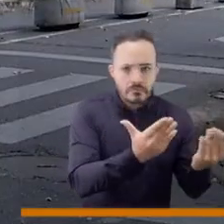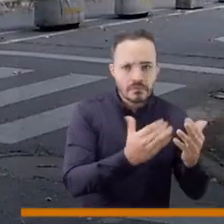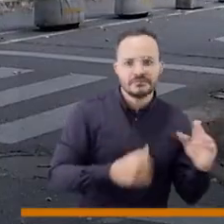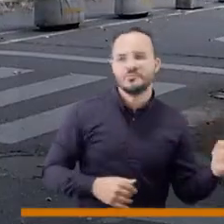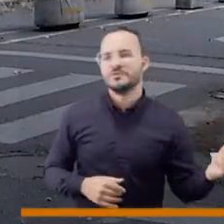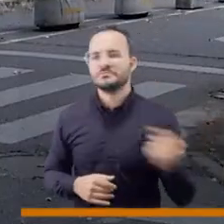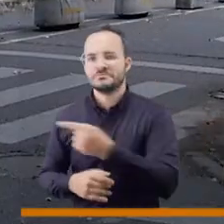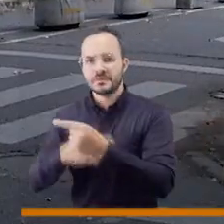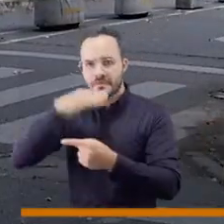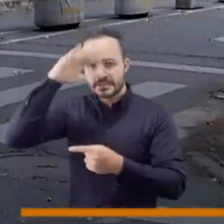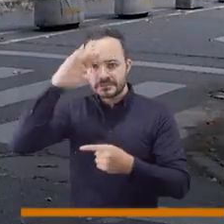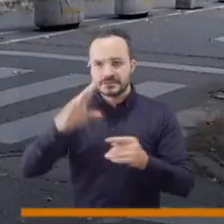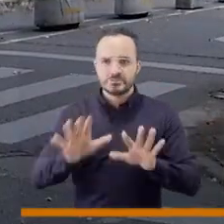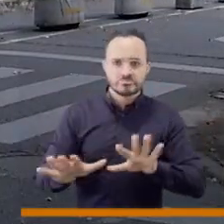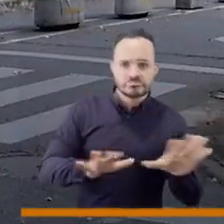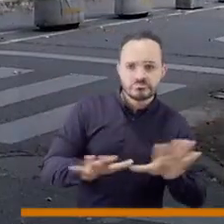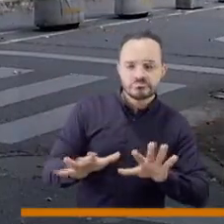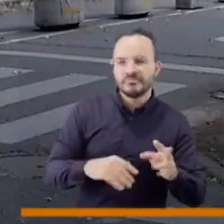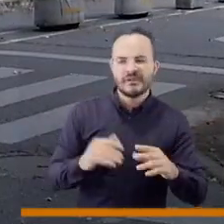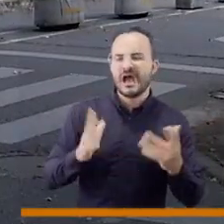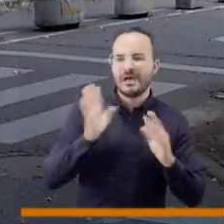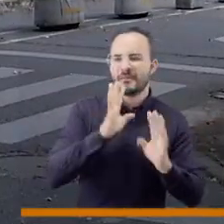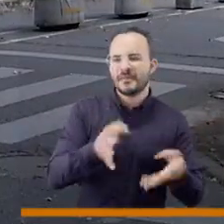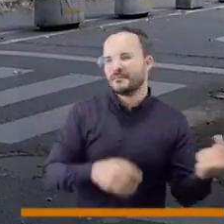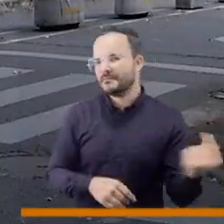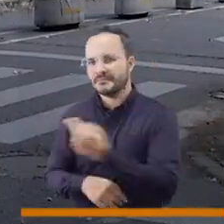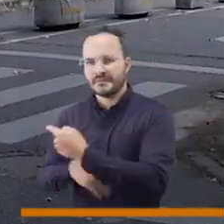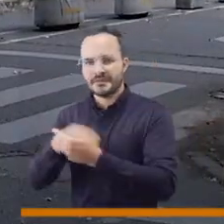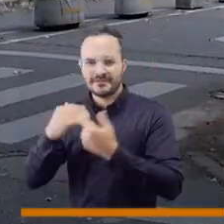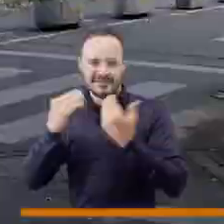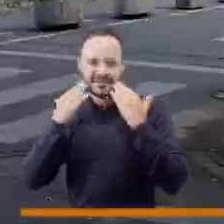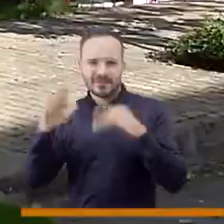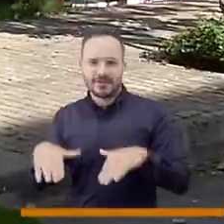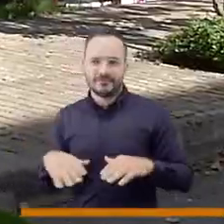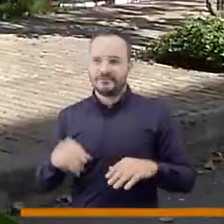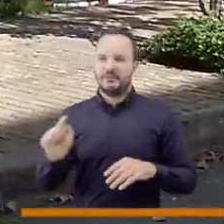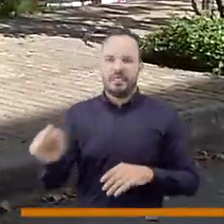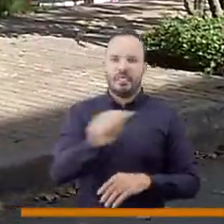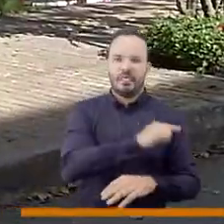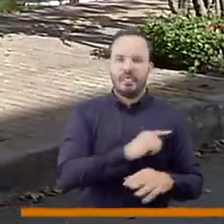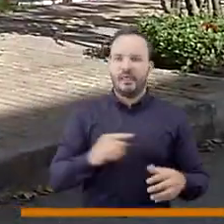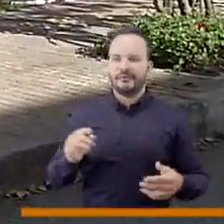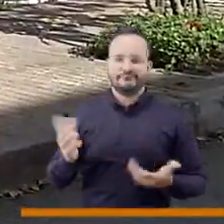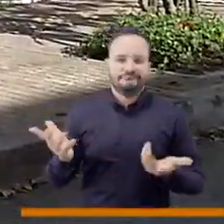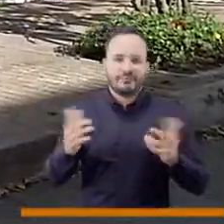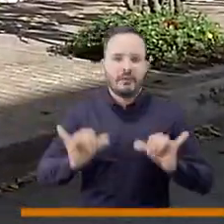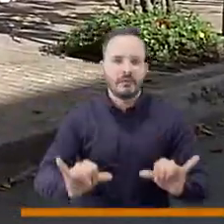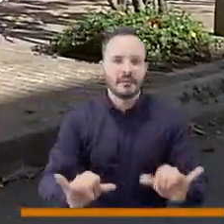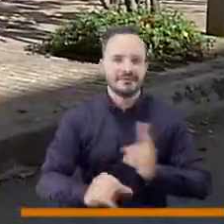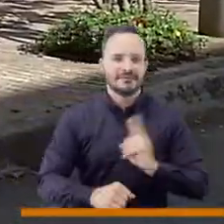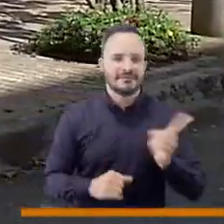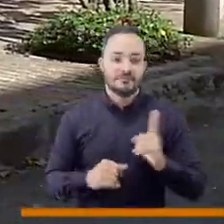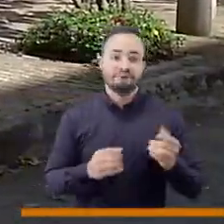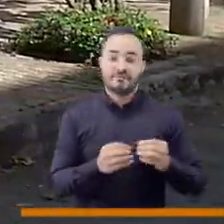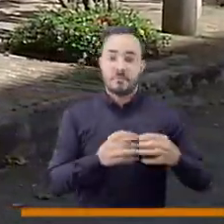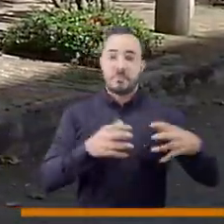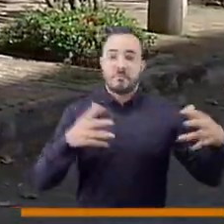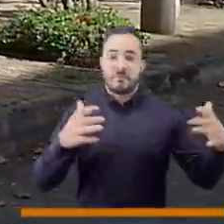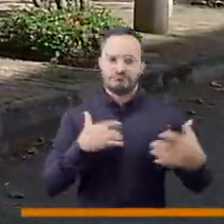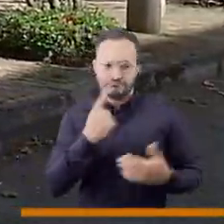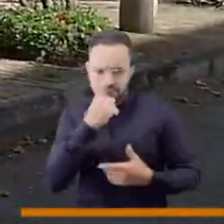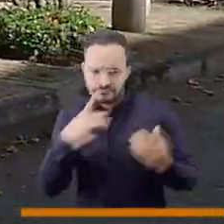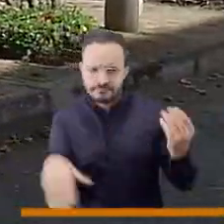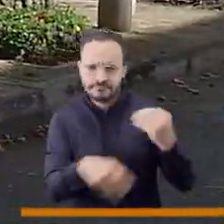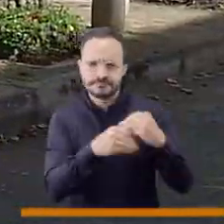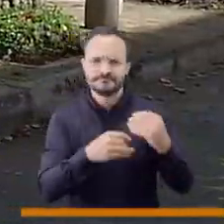mañana, pide comida, se vuelve a Medellín, duermen en Vigado. O uno sabe realmente, pero digamos que lo claro del asunto